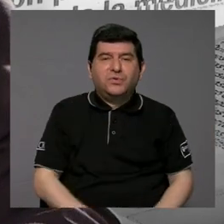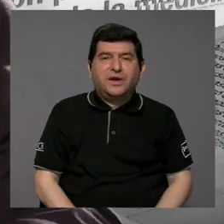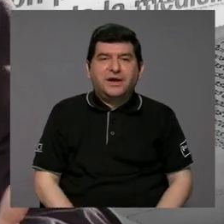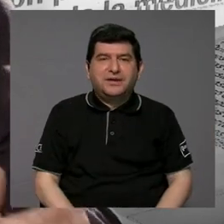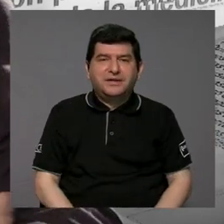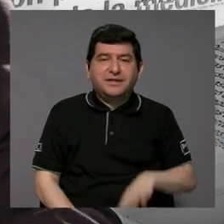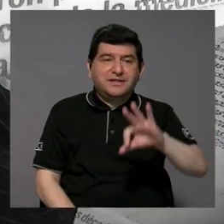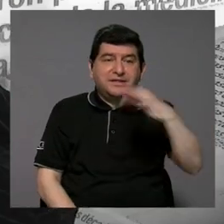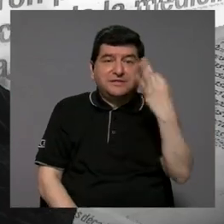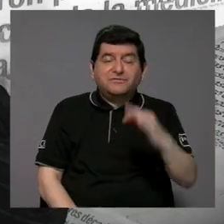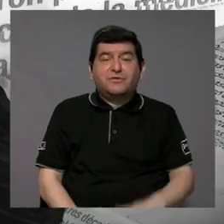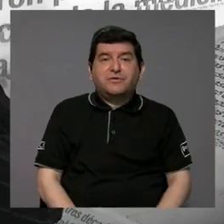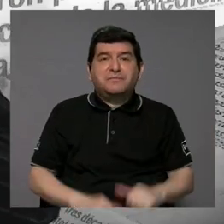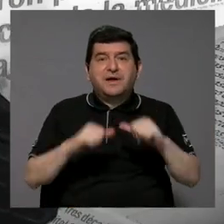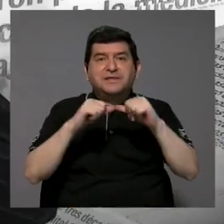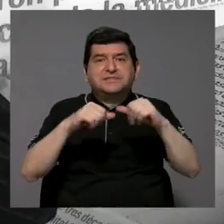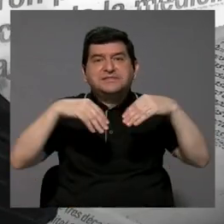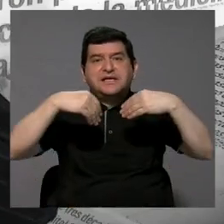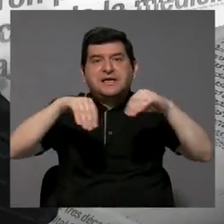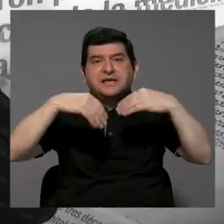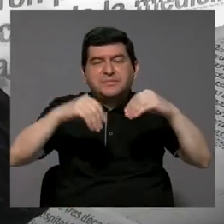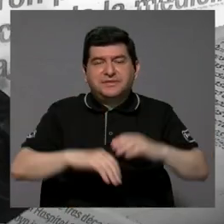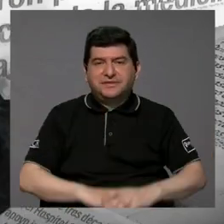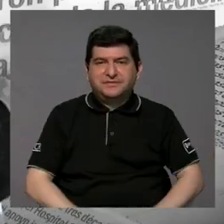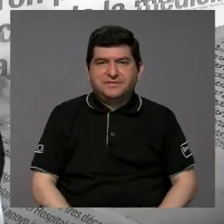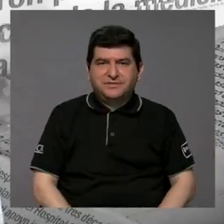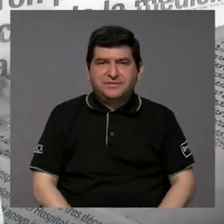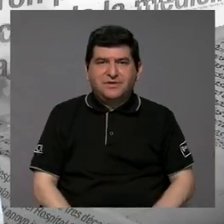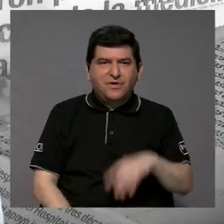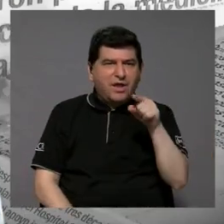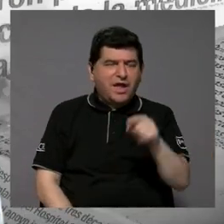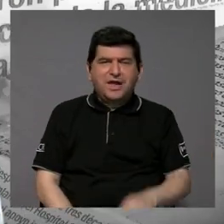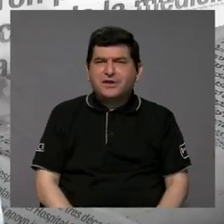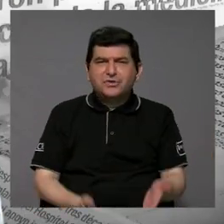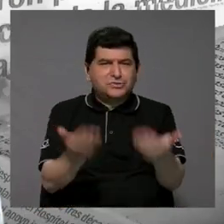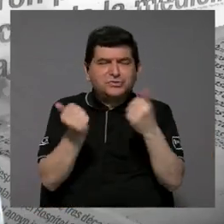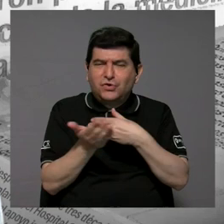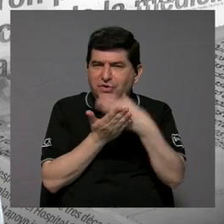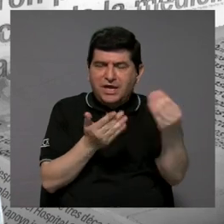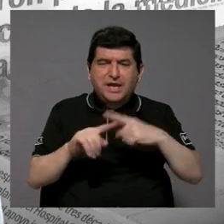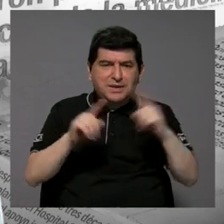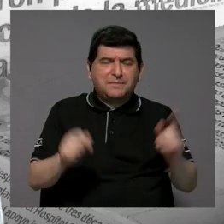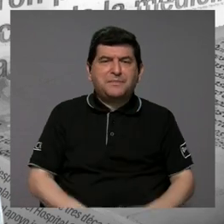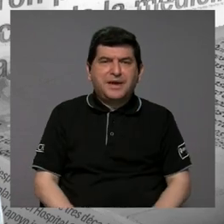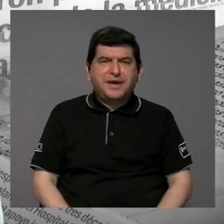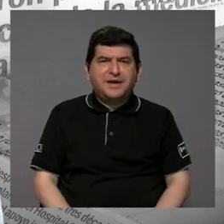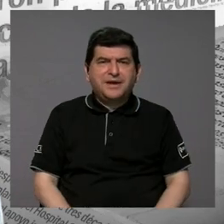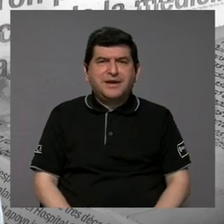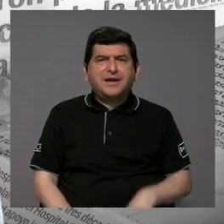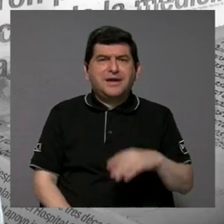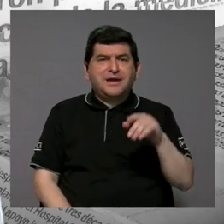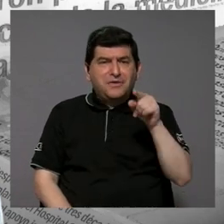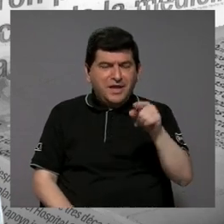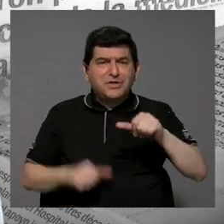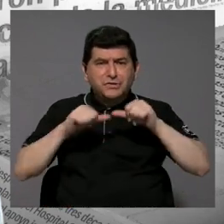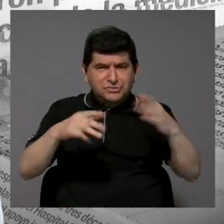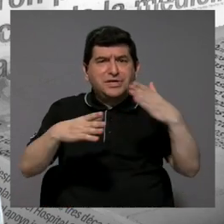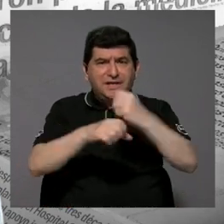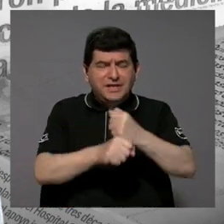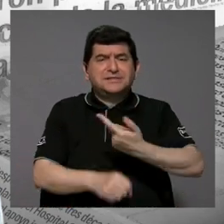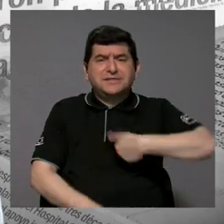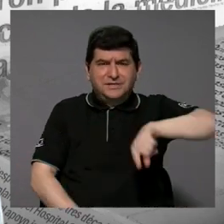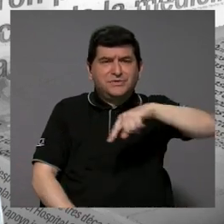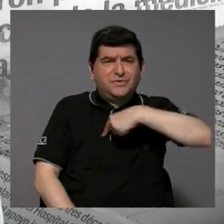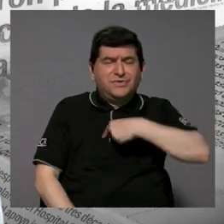triangulación con los seguirnos vendiendo, o sea, no nos quieren comprar, pero ellos siguen vendiendo. produciendo lo que no quieren que nosotros tengamos en los